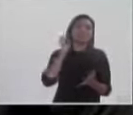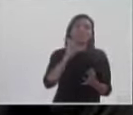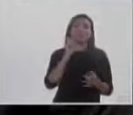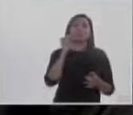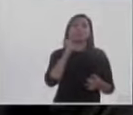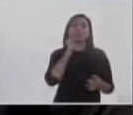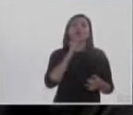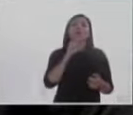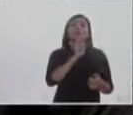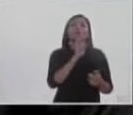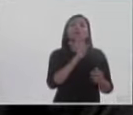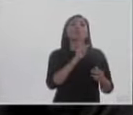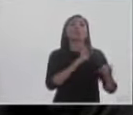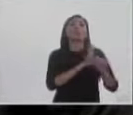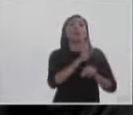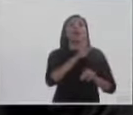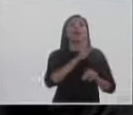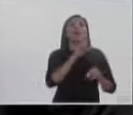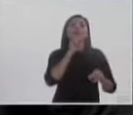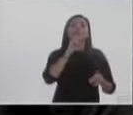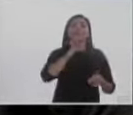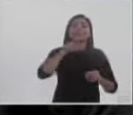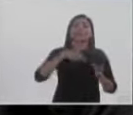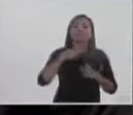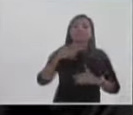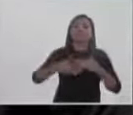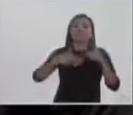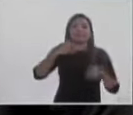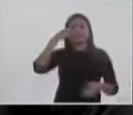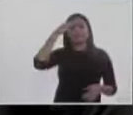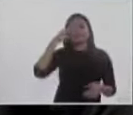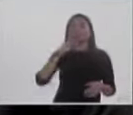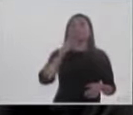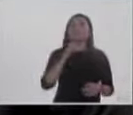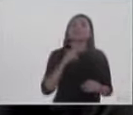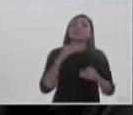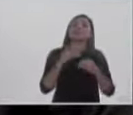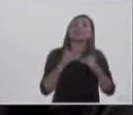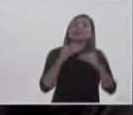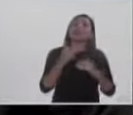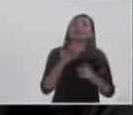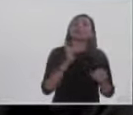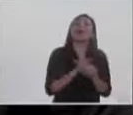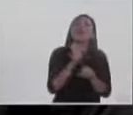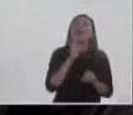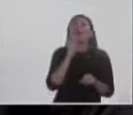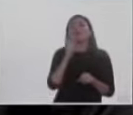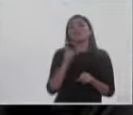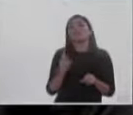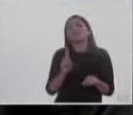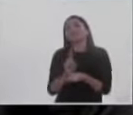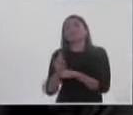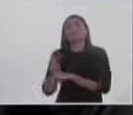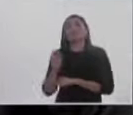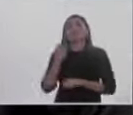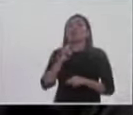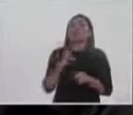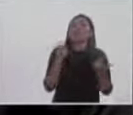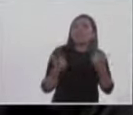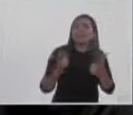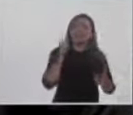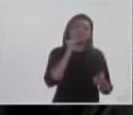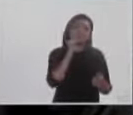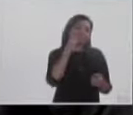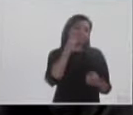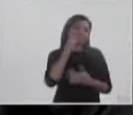es un éxito de la transición política mexicana, ¿no? que ha evitado problemas donde el dinero, digamos,